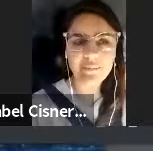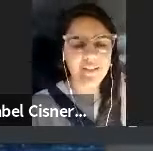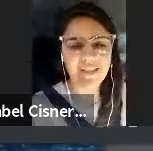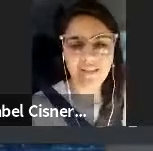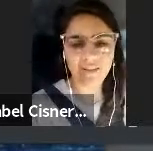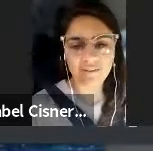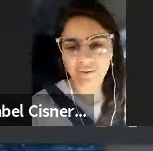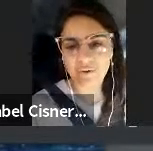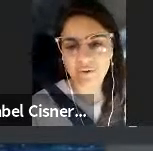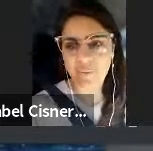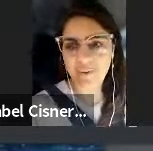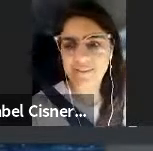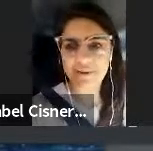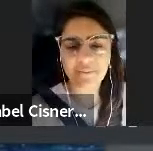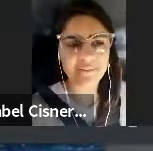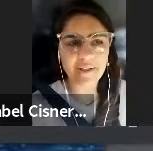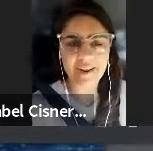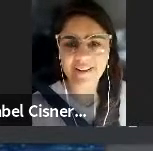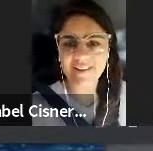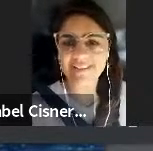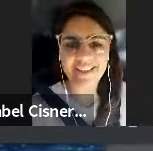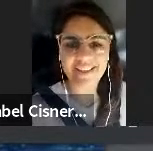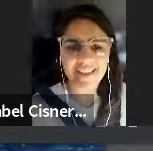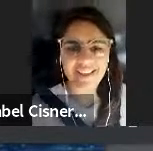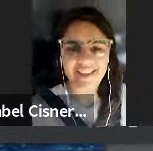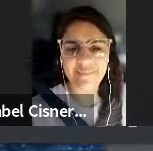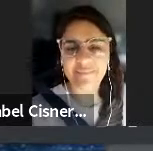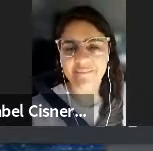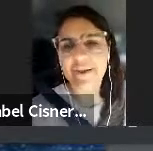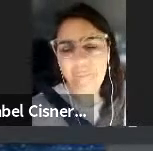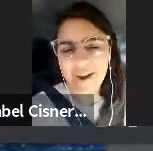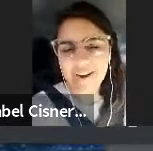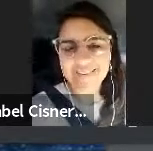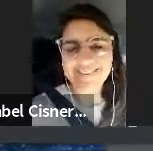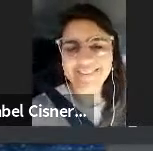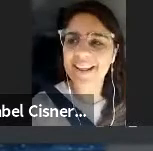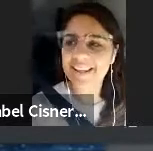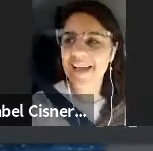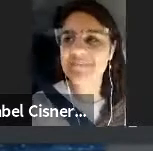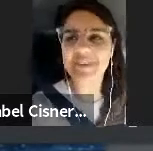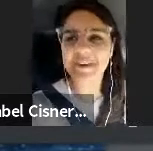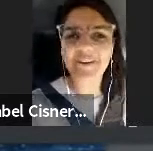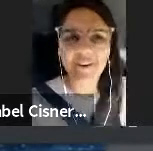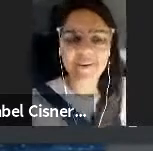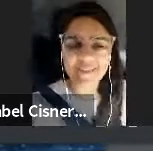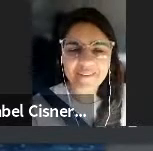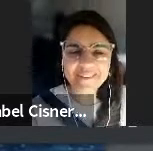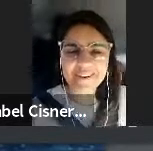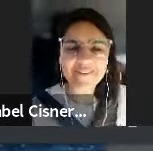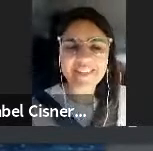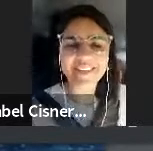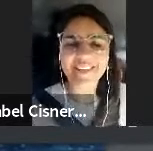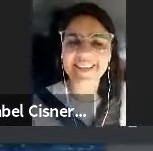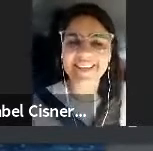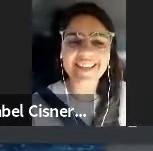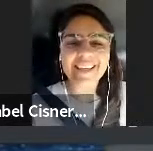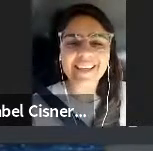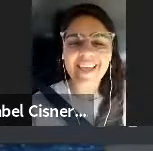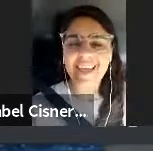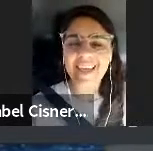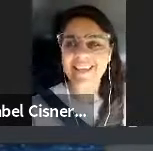porque aparte soy cordobesa como sabrán río Cuartens en realidad pero bueno cordobesa al fin